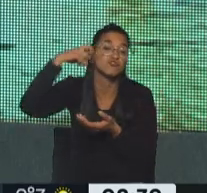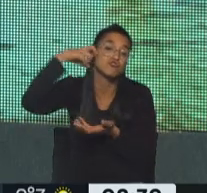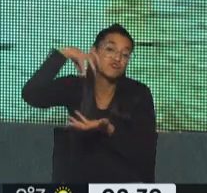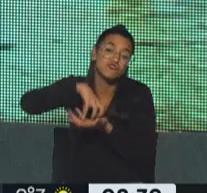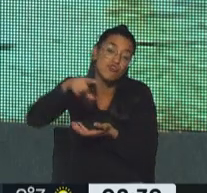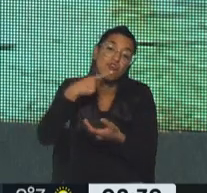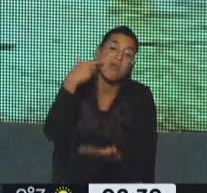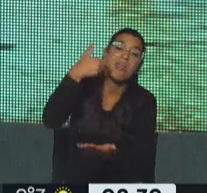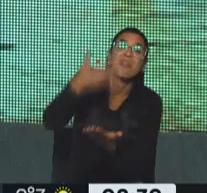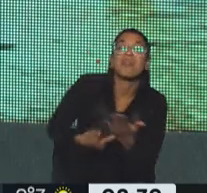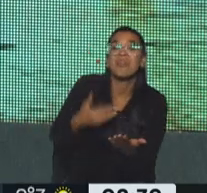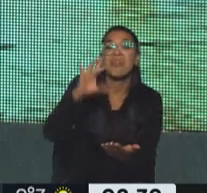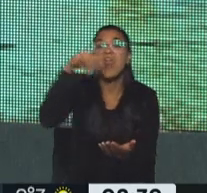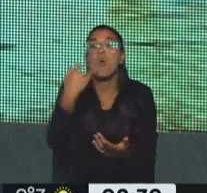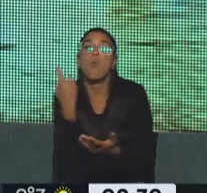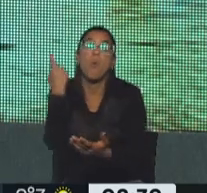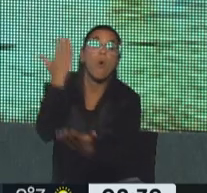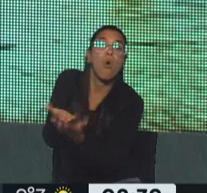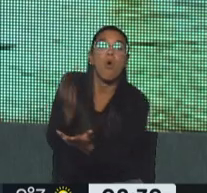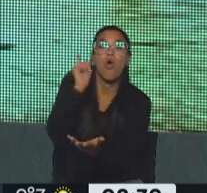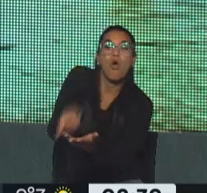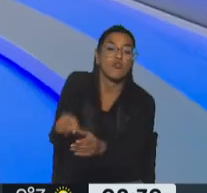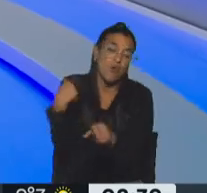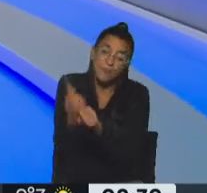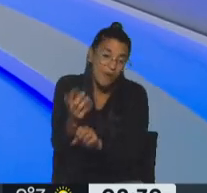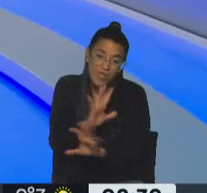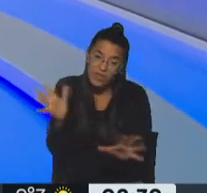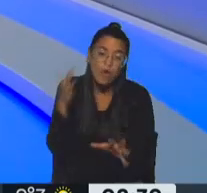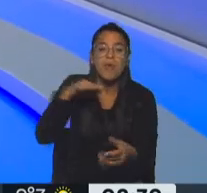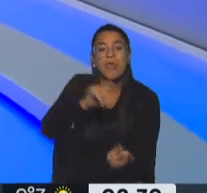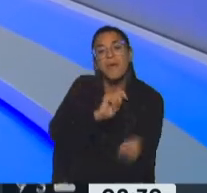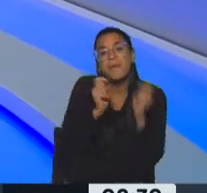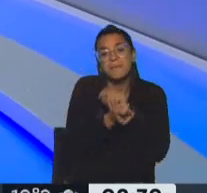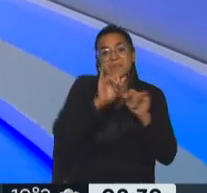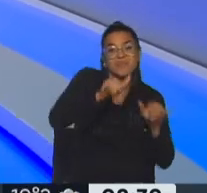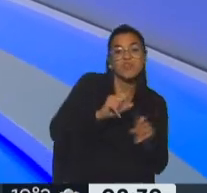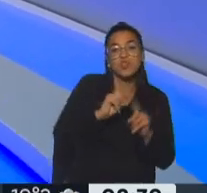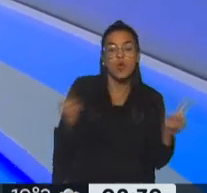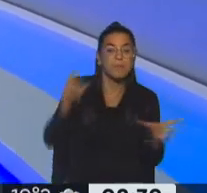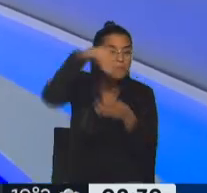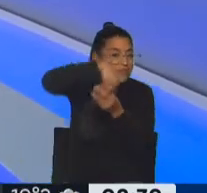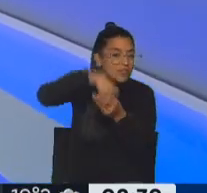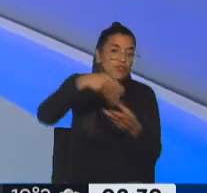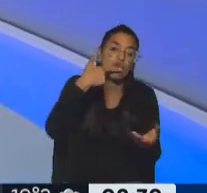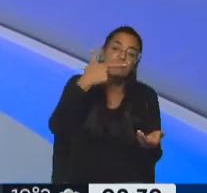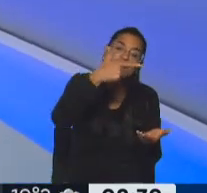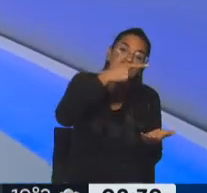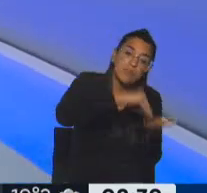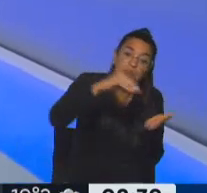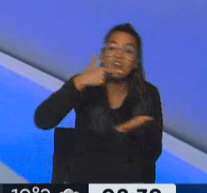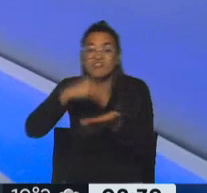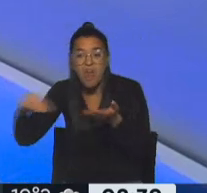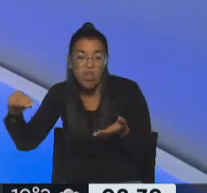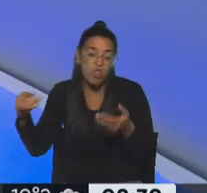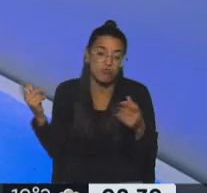decreto. Por ejemplo, porque es una ley electoral que debe justamente modificarse, por si o por no, en diputados y en el Senado. Exacto. Y hay